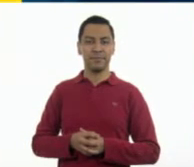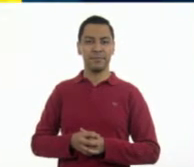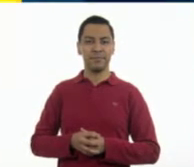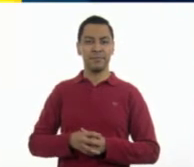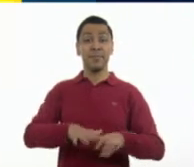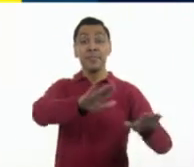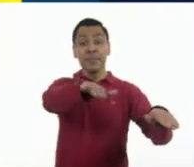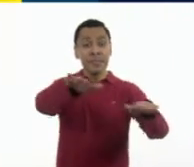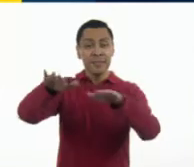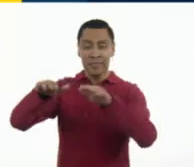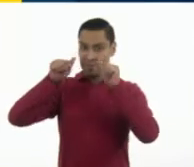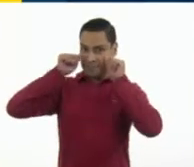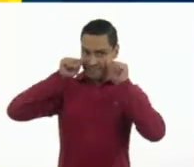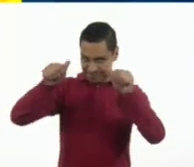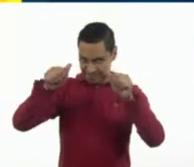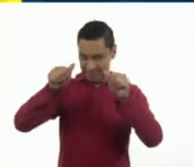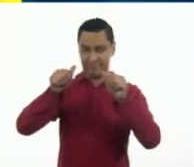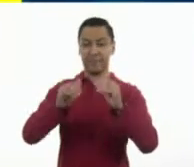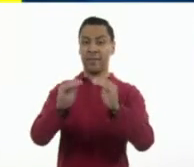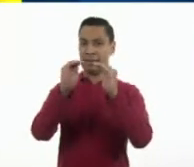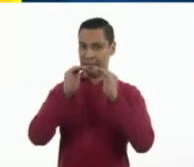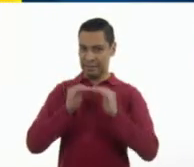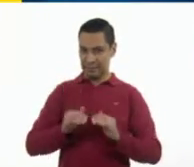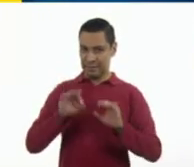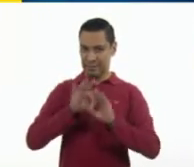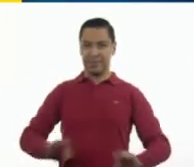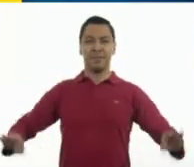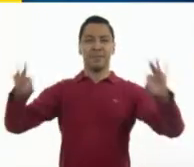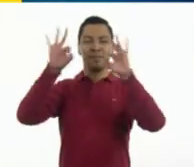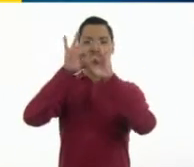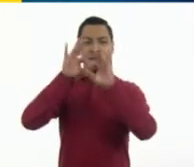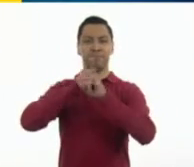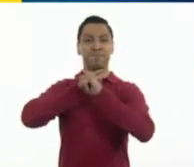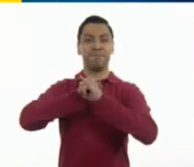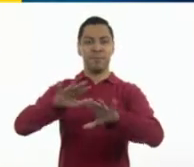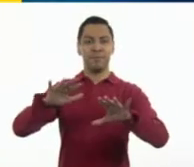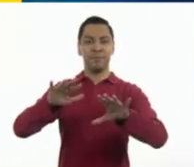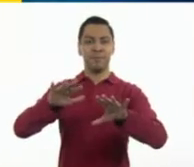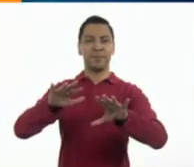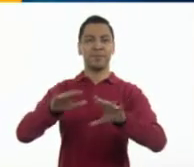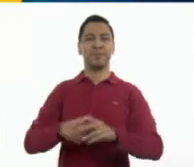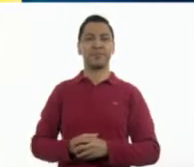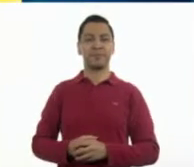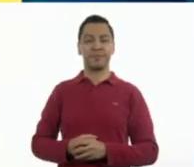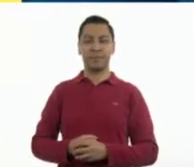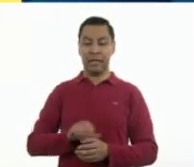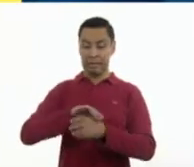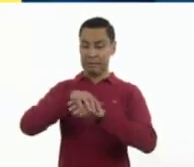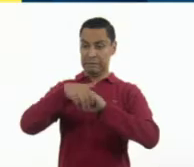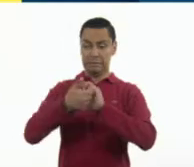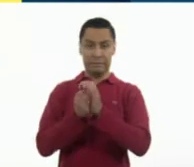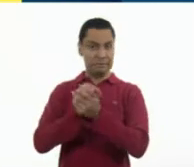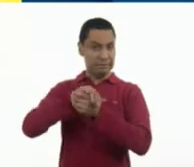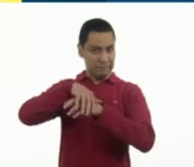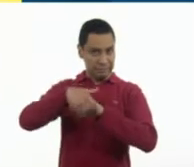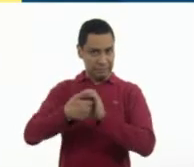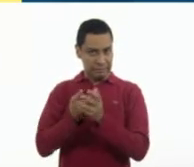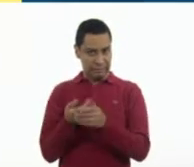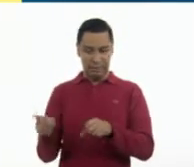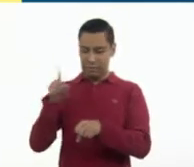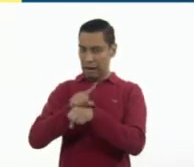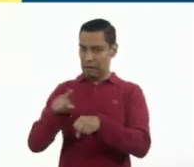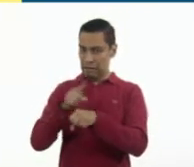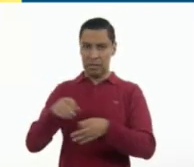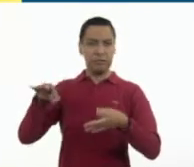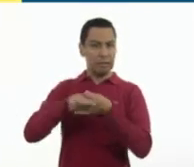¡Atención! ¡Atención! ¡A continuación, información importante! Lavarnos las manos varias veces al día